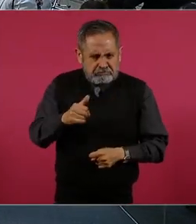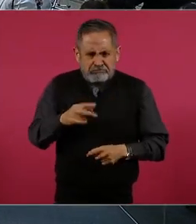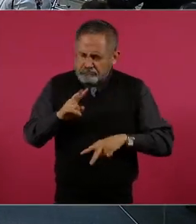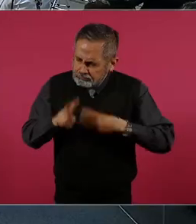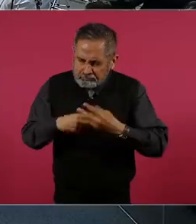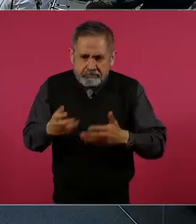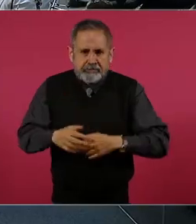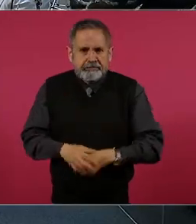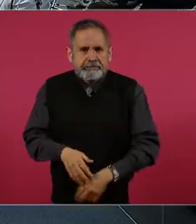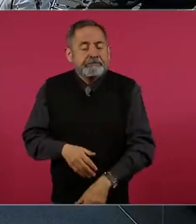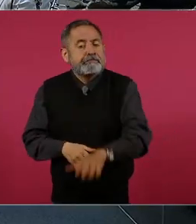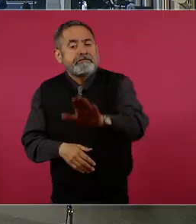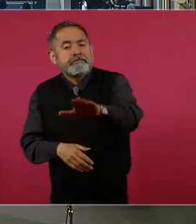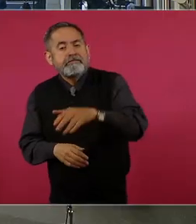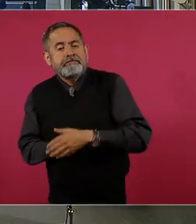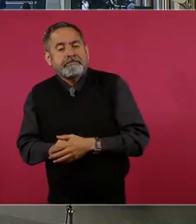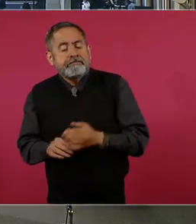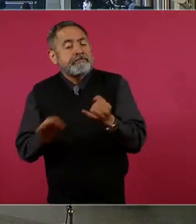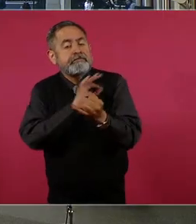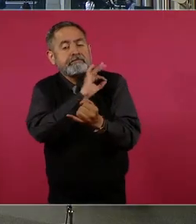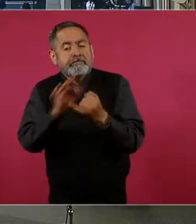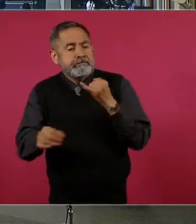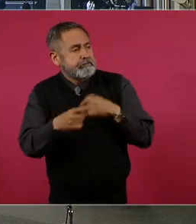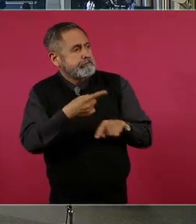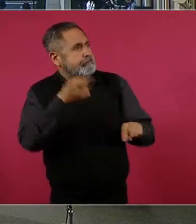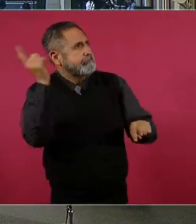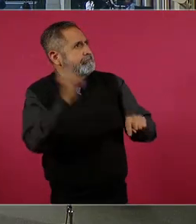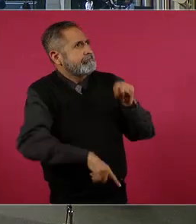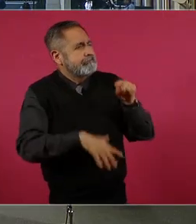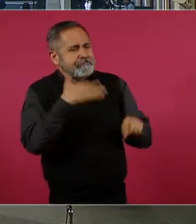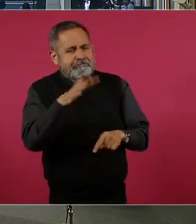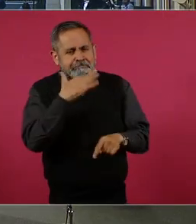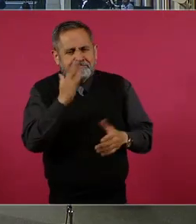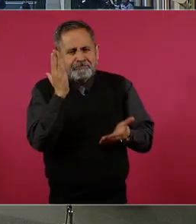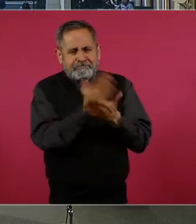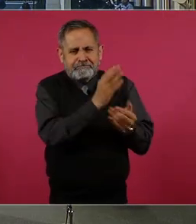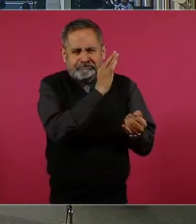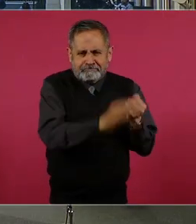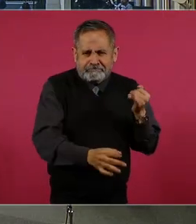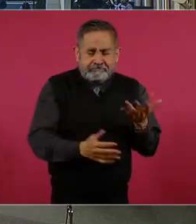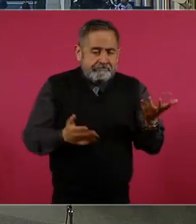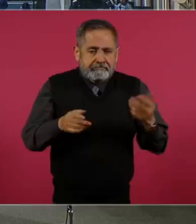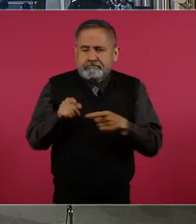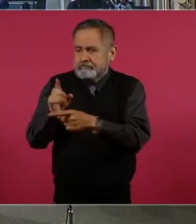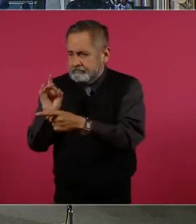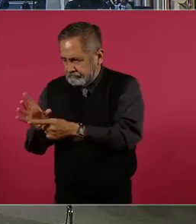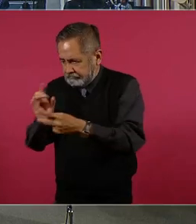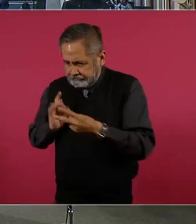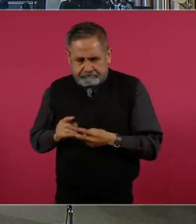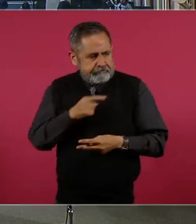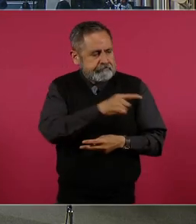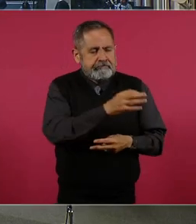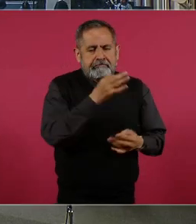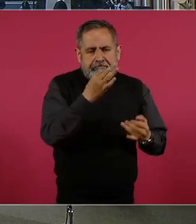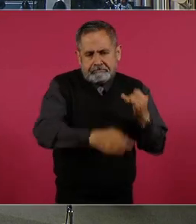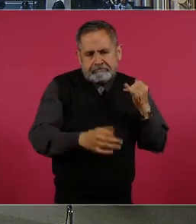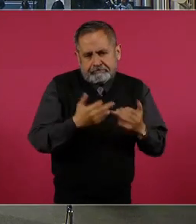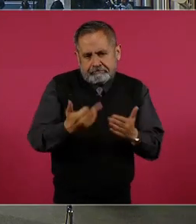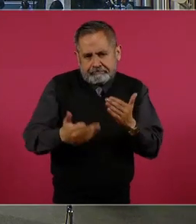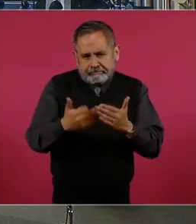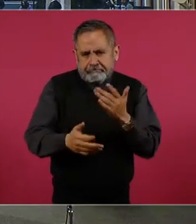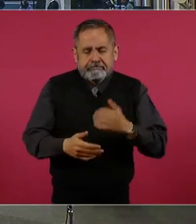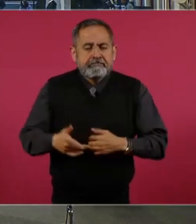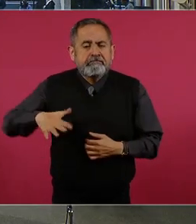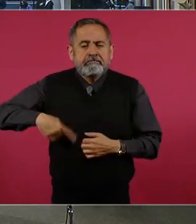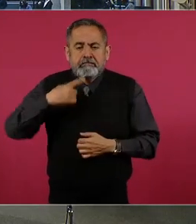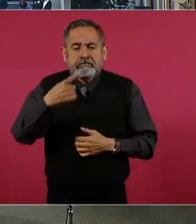se puede decir que sería el último reducto de la corrupción en este caso. Y bueno, pues llama la atención, sí, como